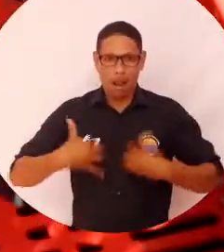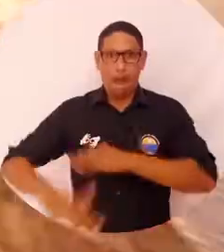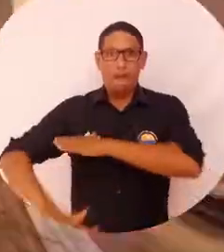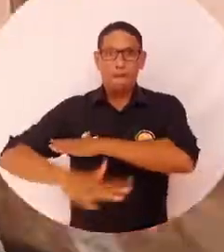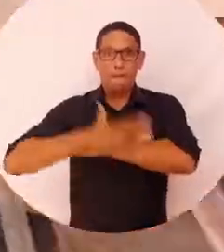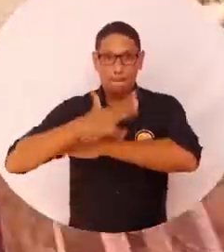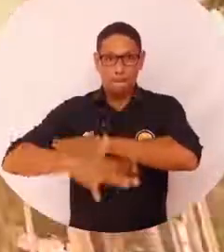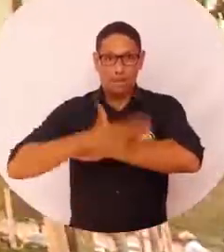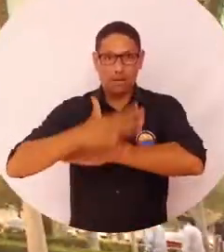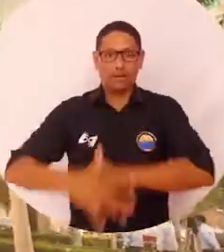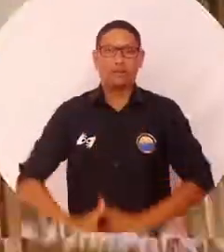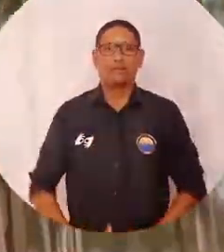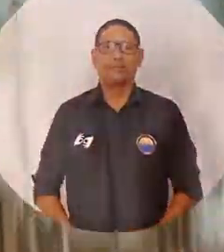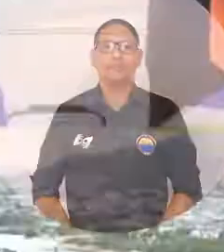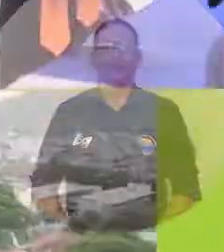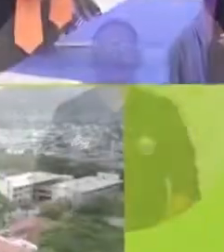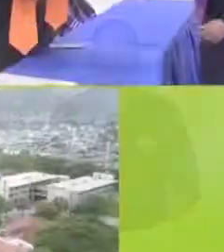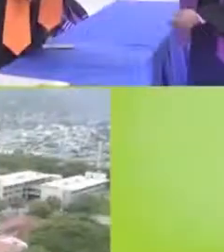marinos.